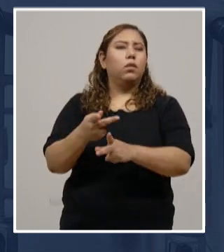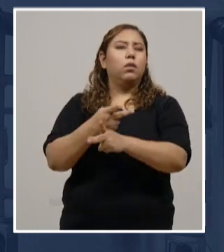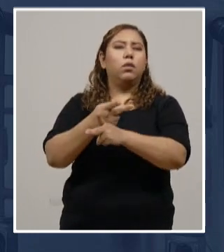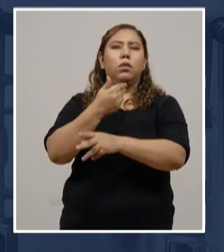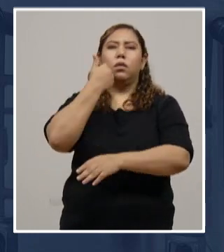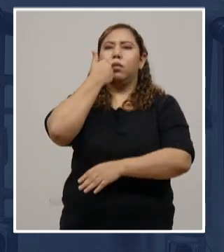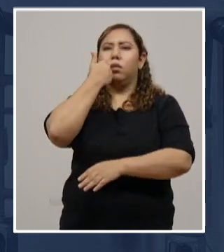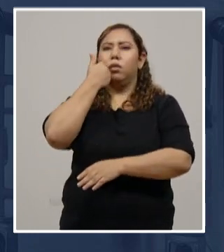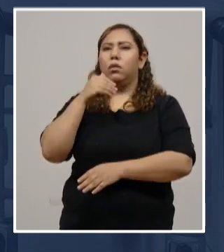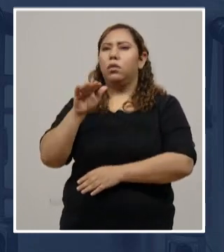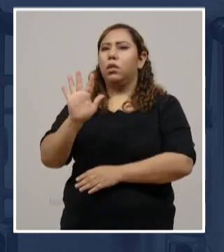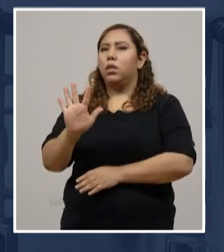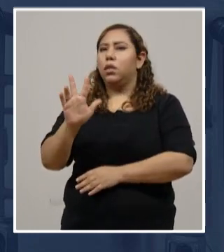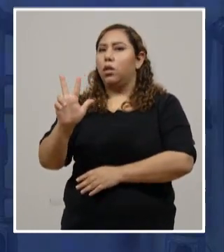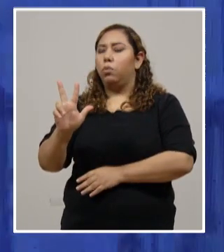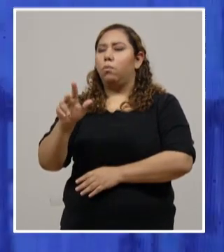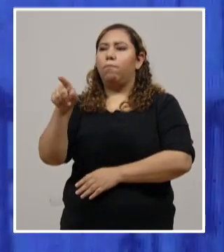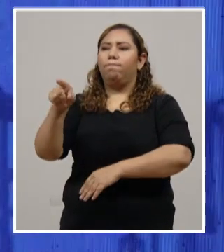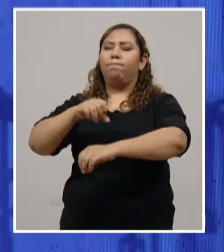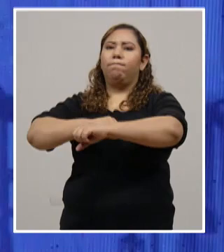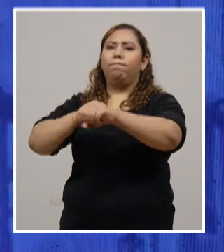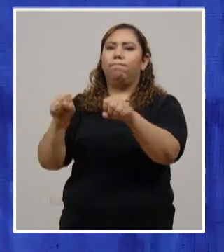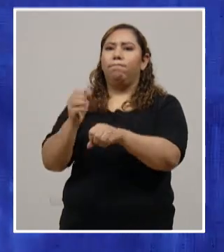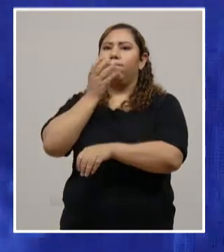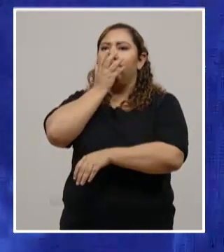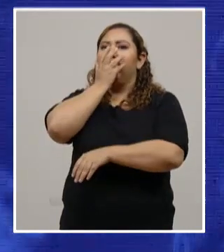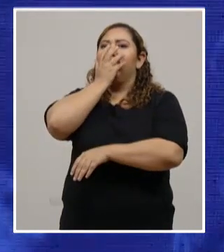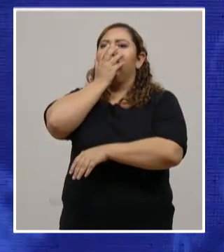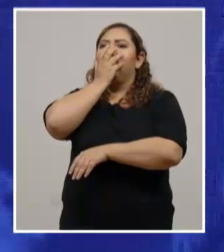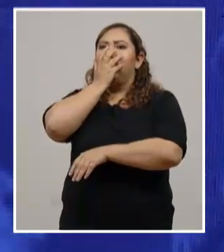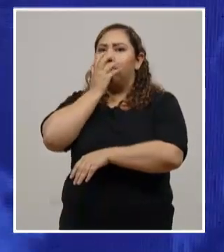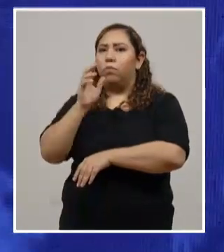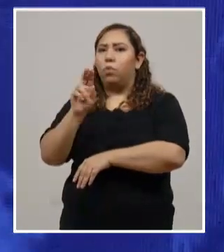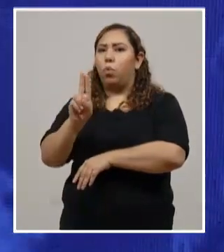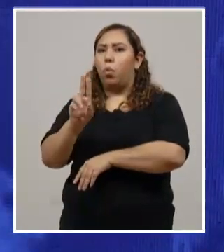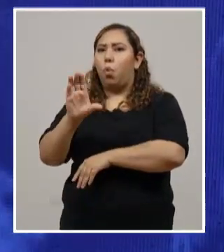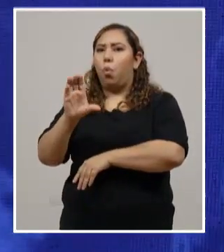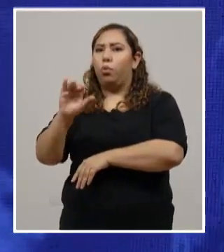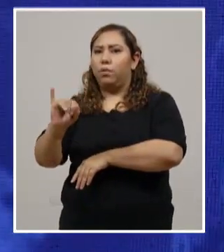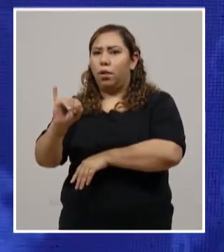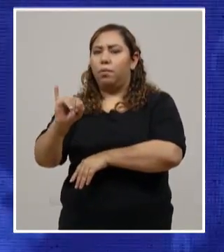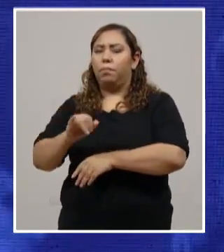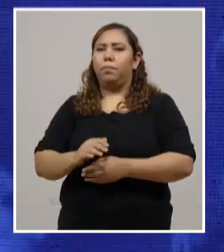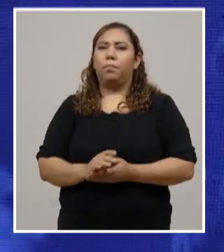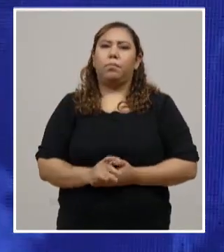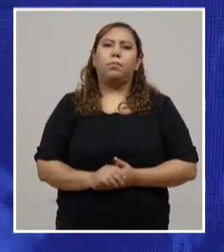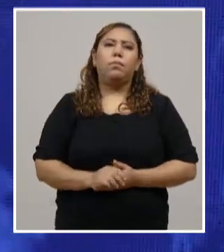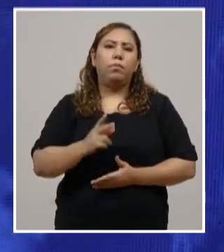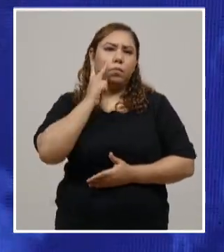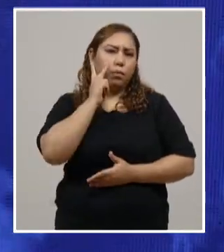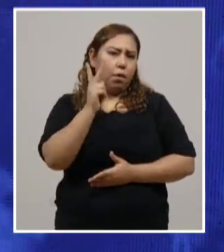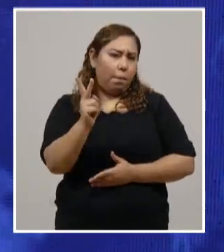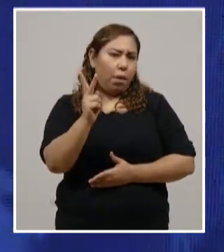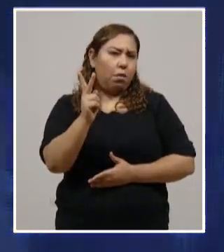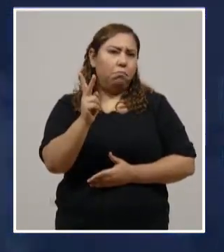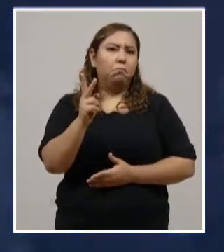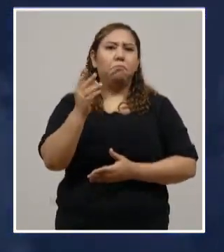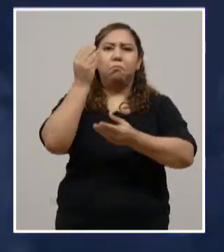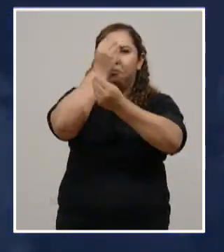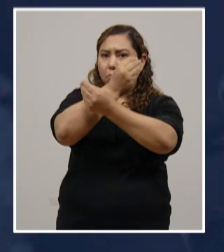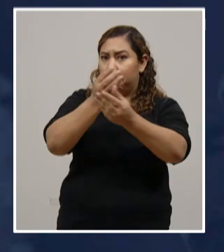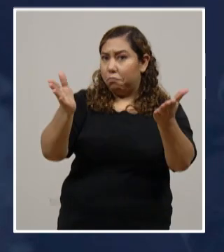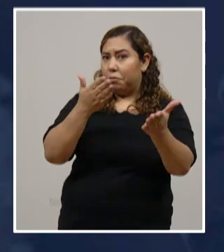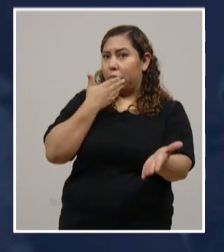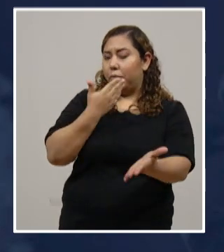53 en unidades de cuidados intensivos. Pero vea usted, tenemos buenas noticias también.